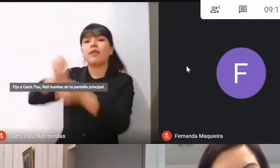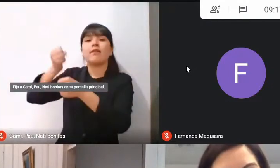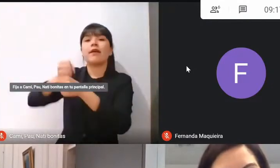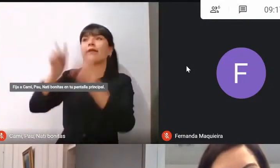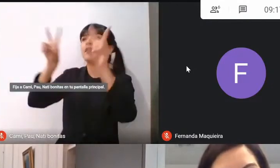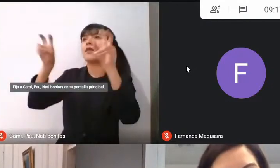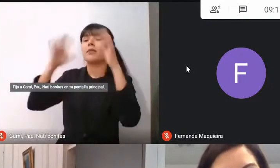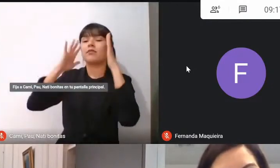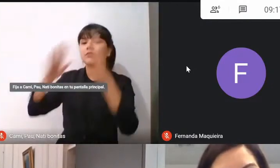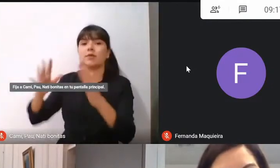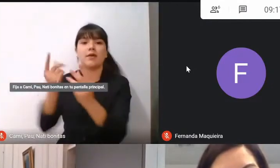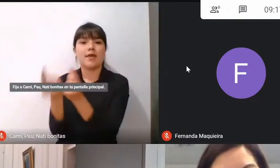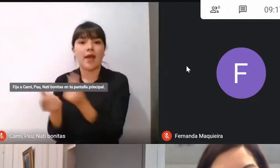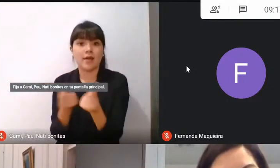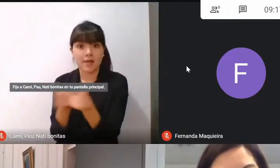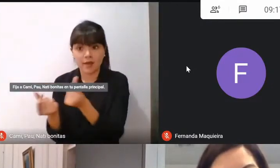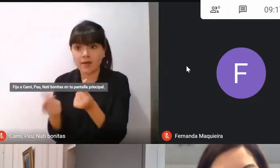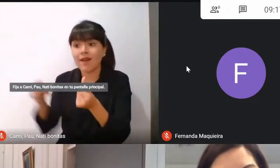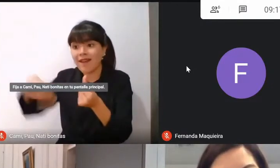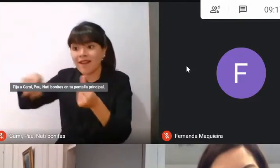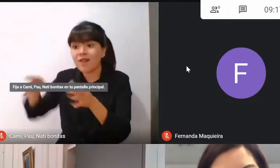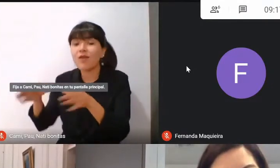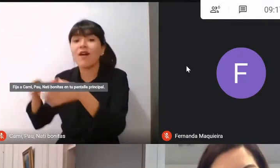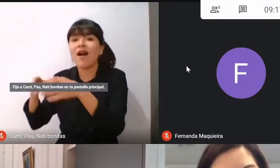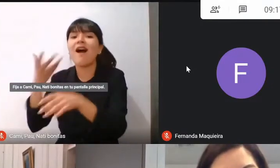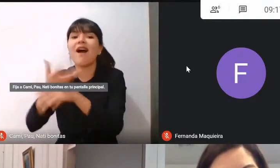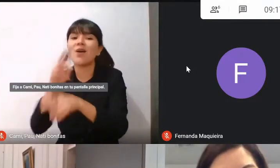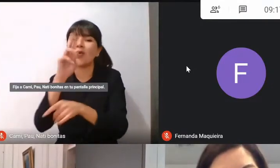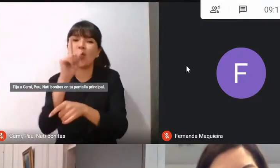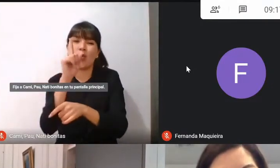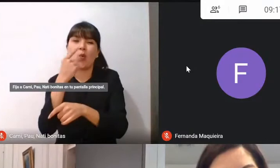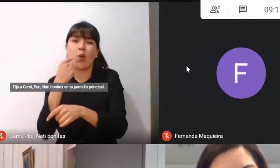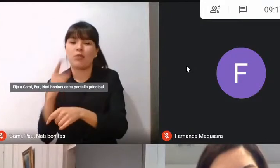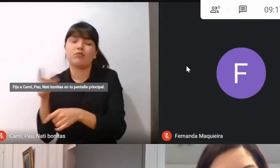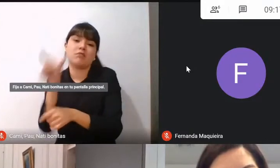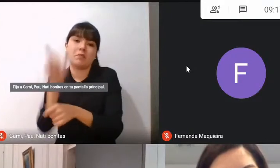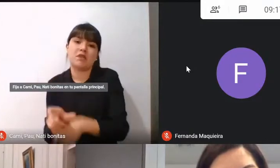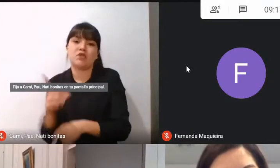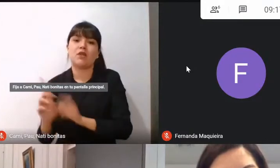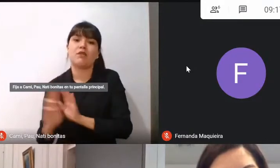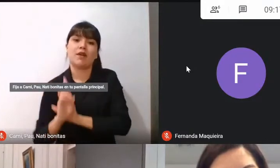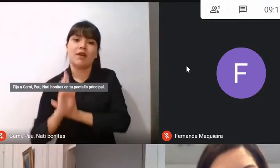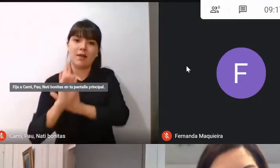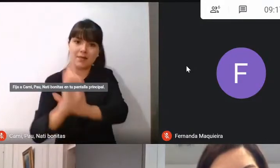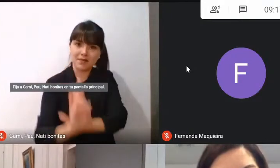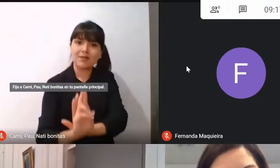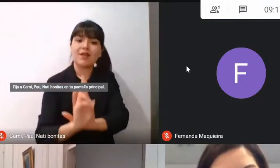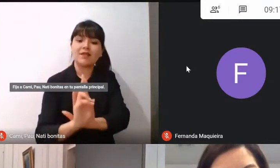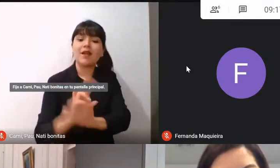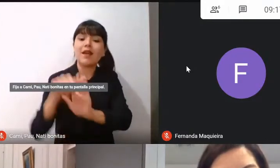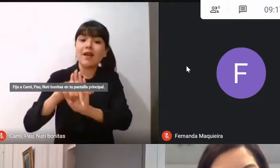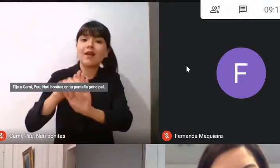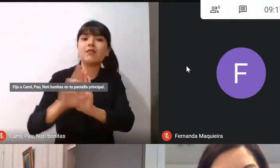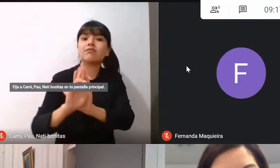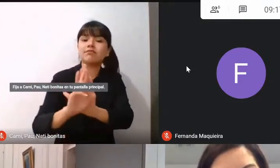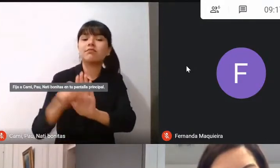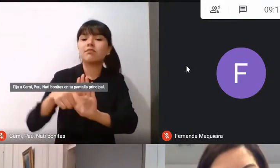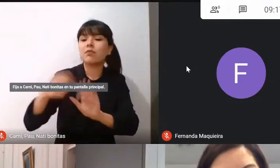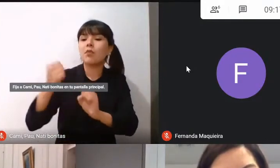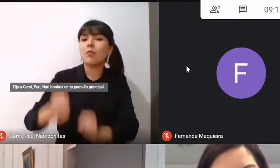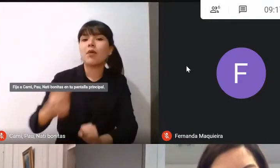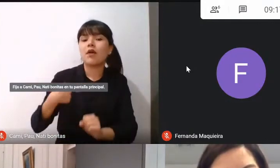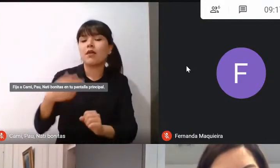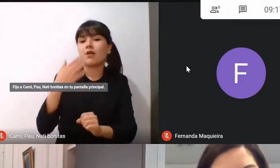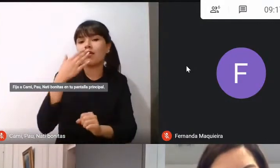se representarán con este vocero en la tarde a partir de las tres para consolidar ese pilar o ese